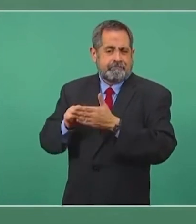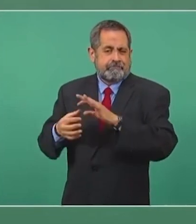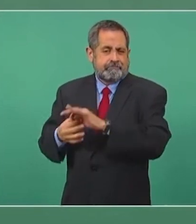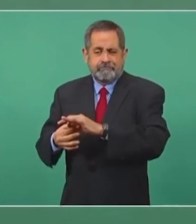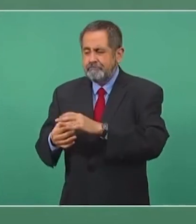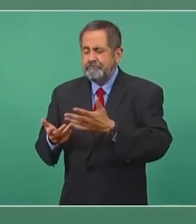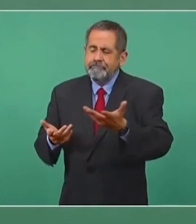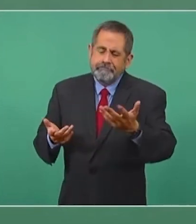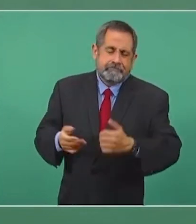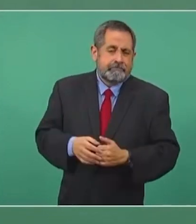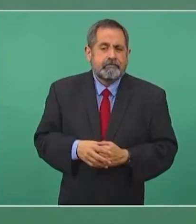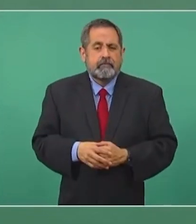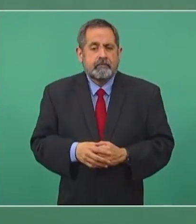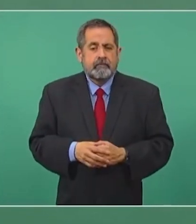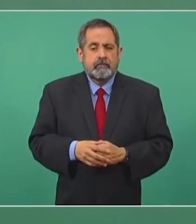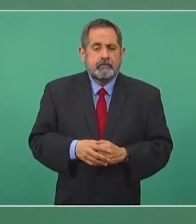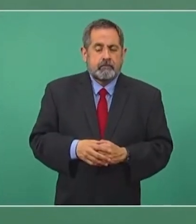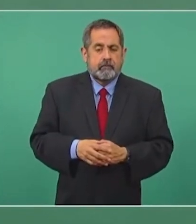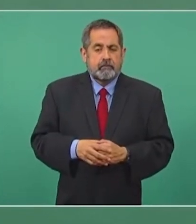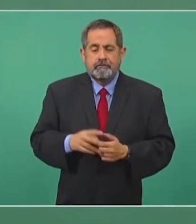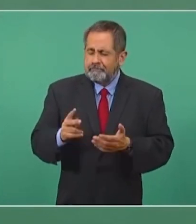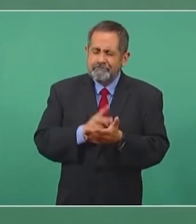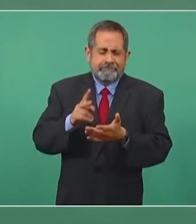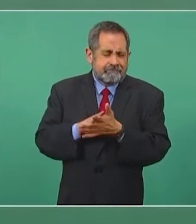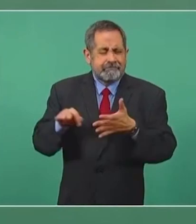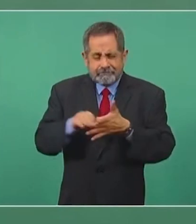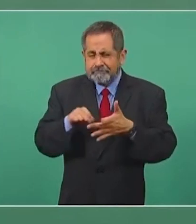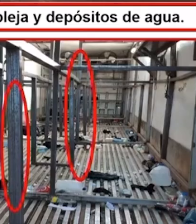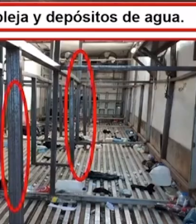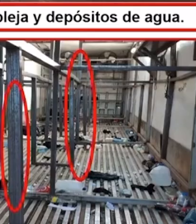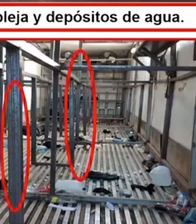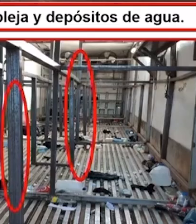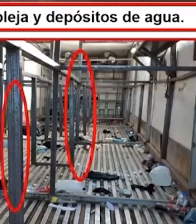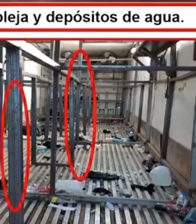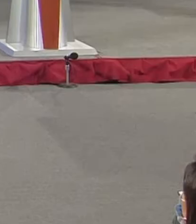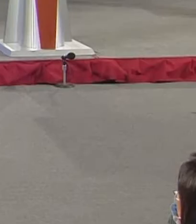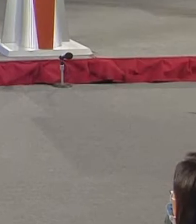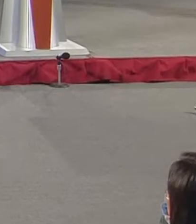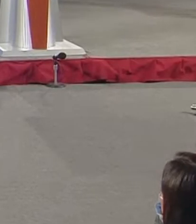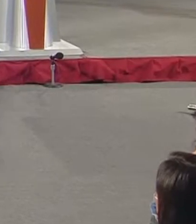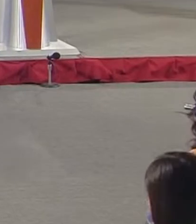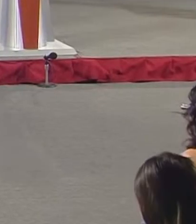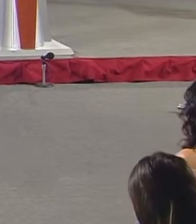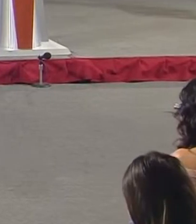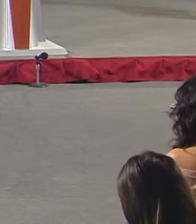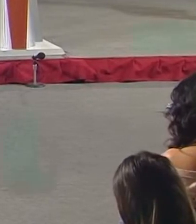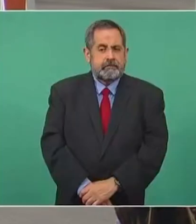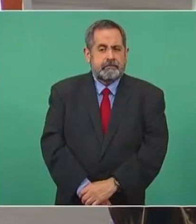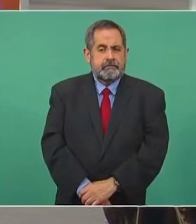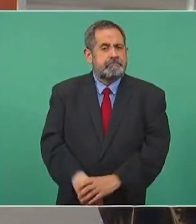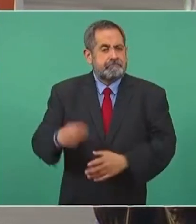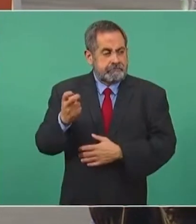estamos constantemente. Todo esto lo hemos hecho y hay otro,